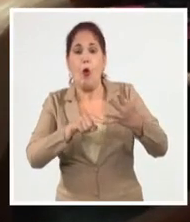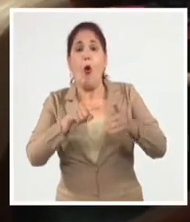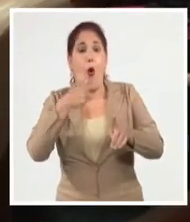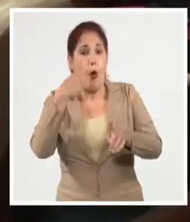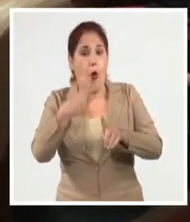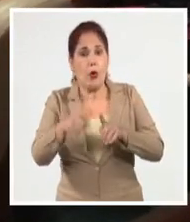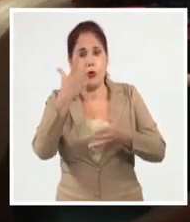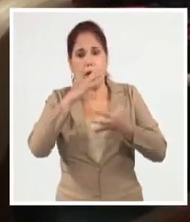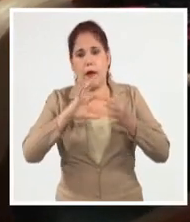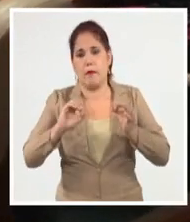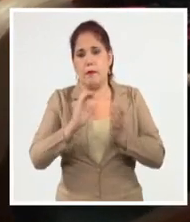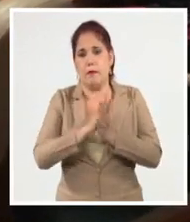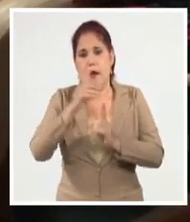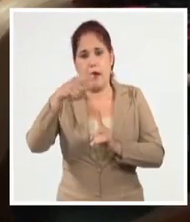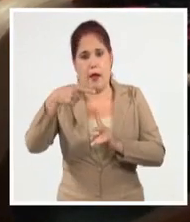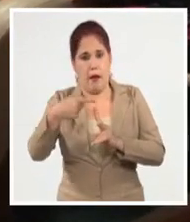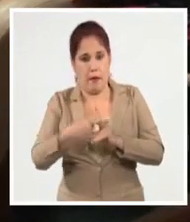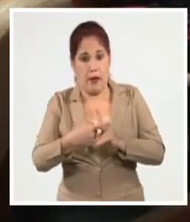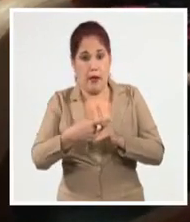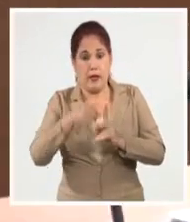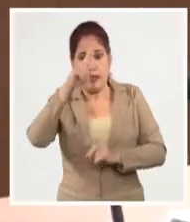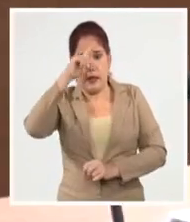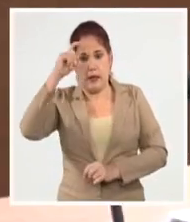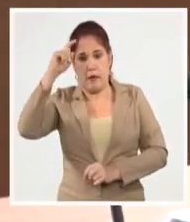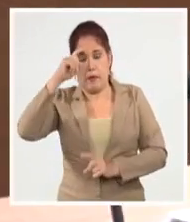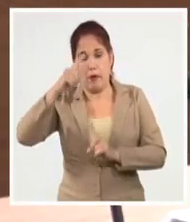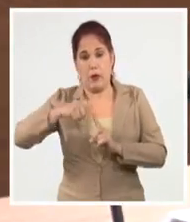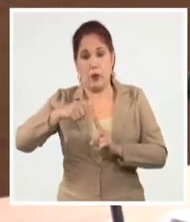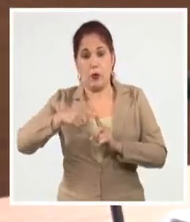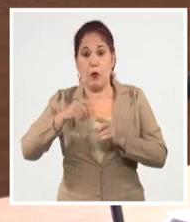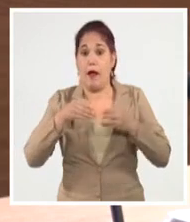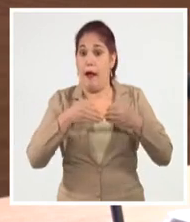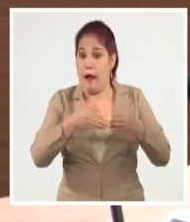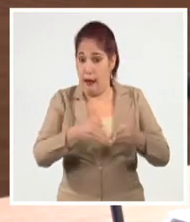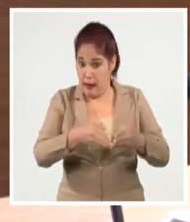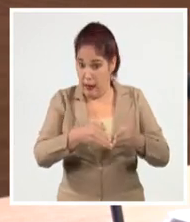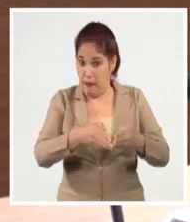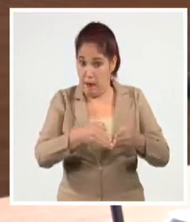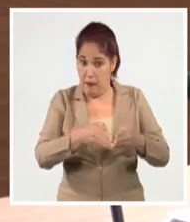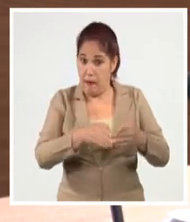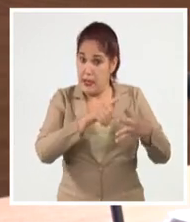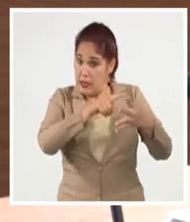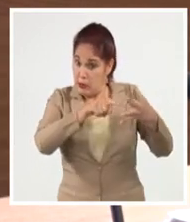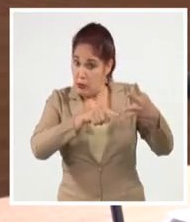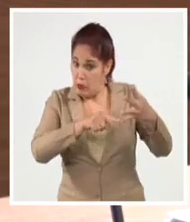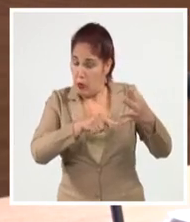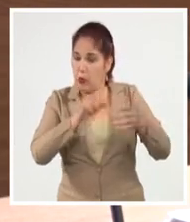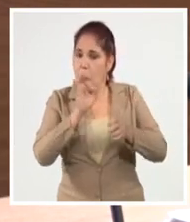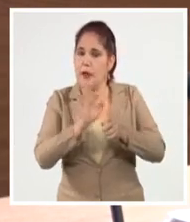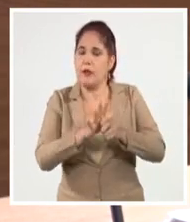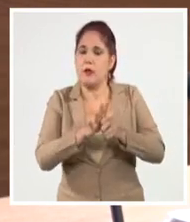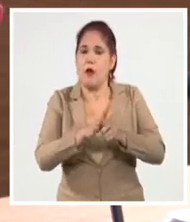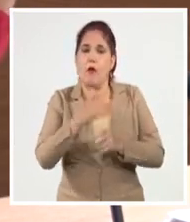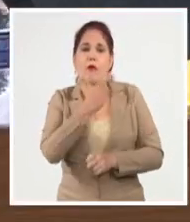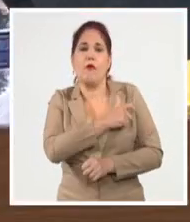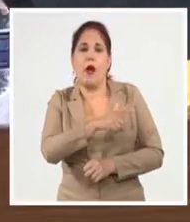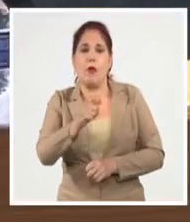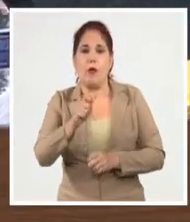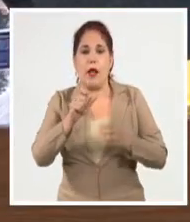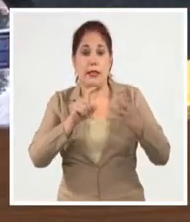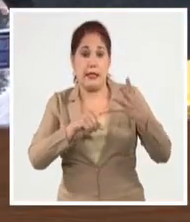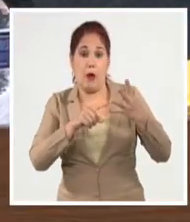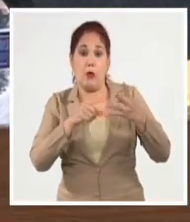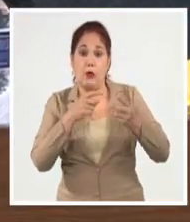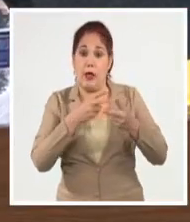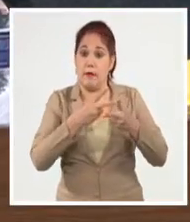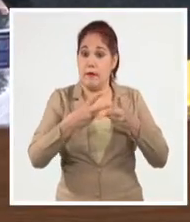Artemisa, Mayabeque, Santispíritus, Las Tunas y Granma, precisó la doctora Iliana Morales, comenzarán la vacunación en la segunda quincena